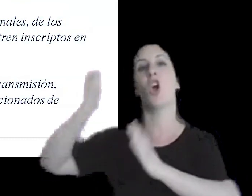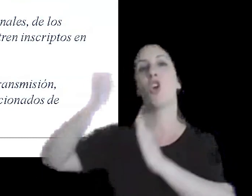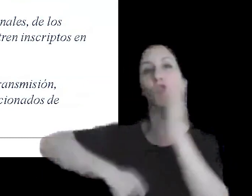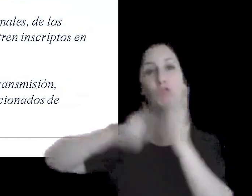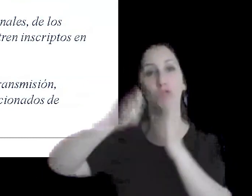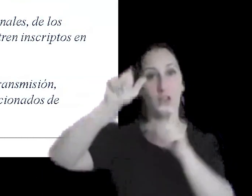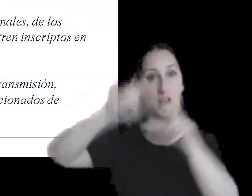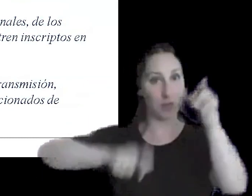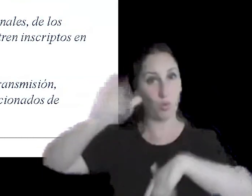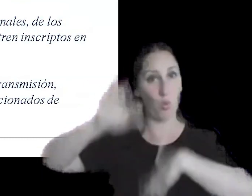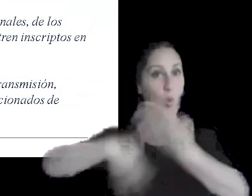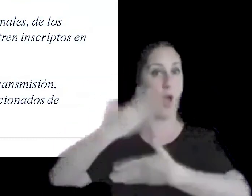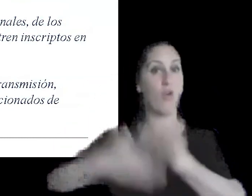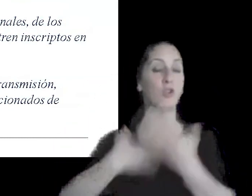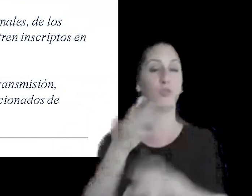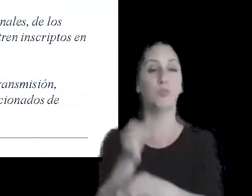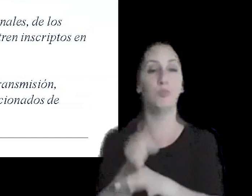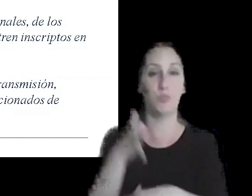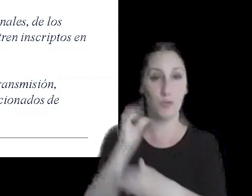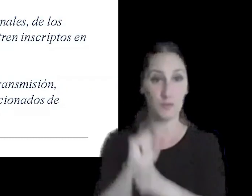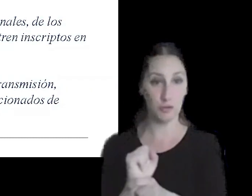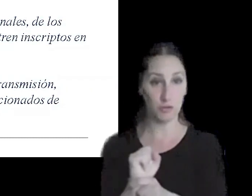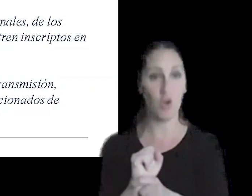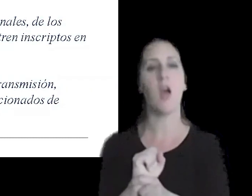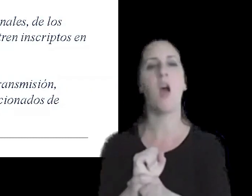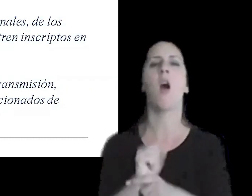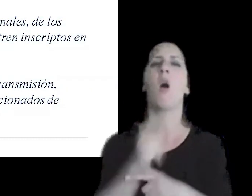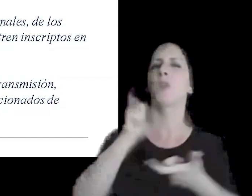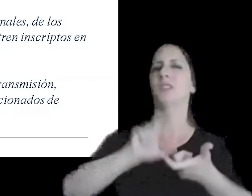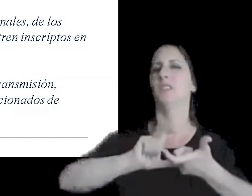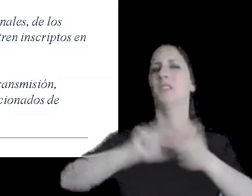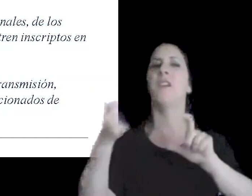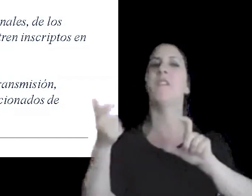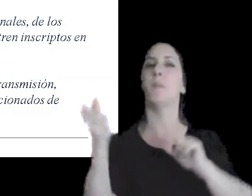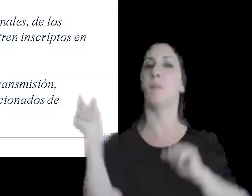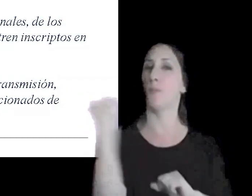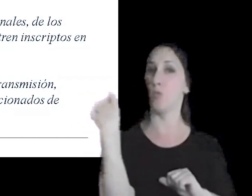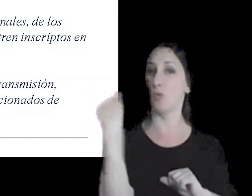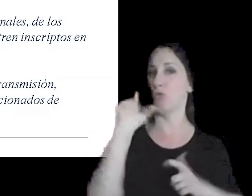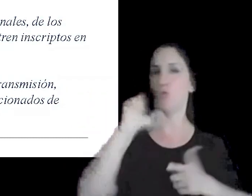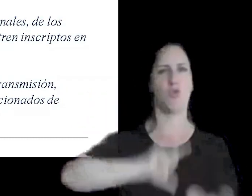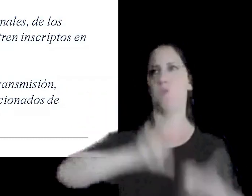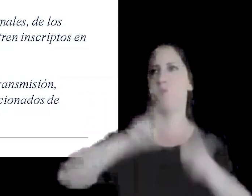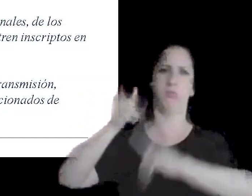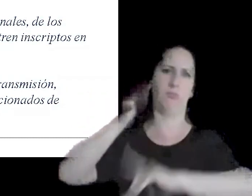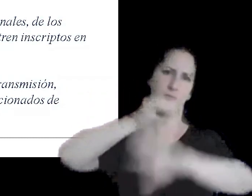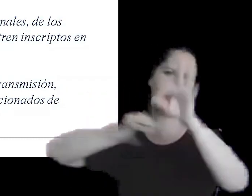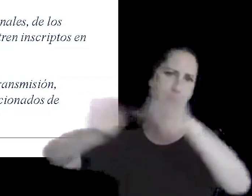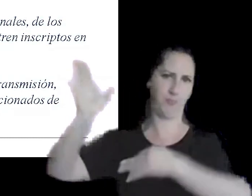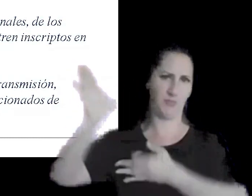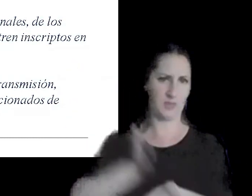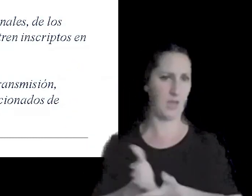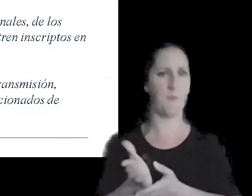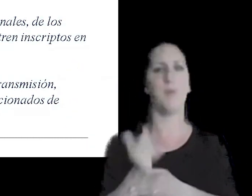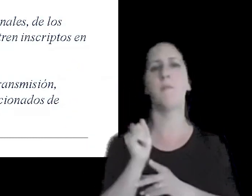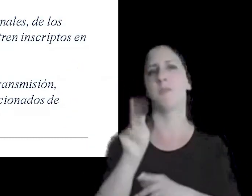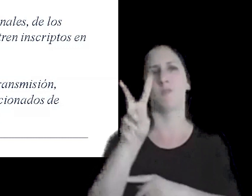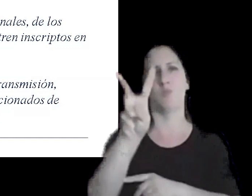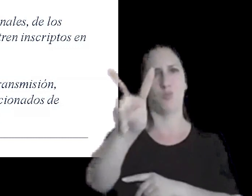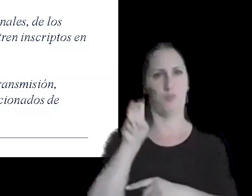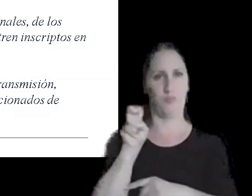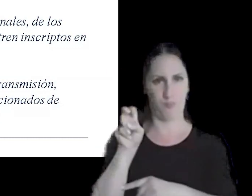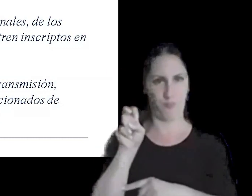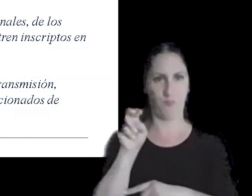futbolistas profesionales así sea una transferencia temporal o definitiva por las sumas que se atribuyan al club